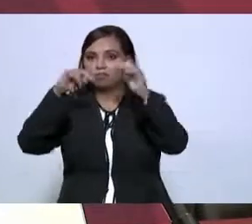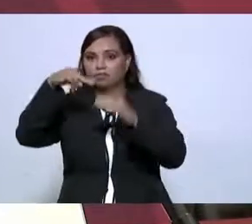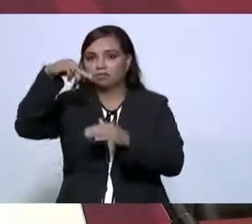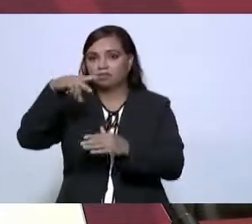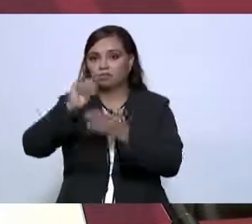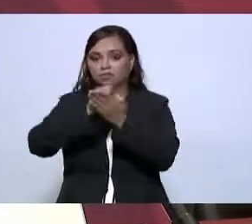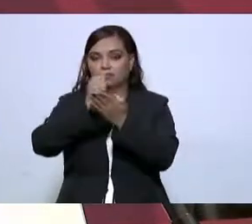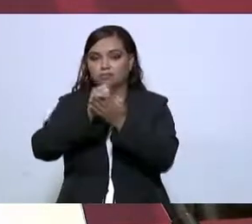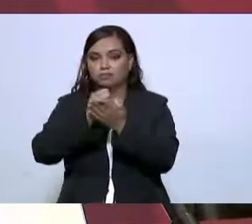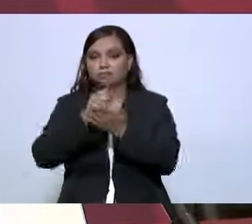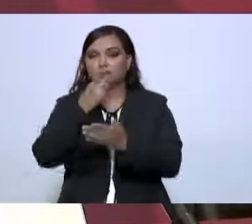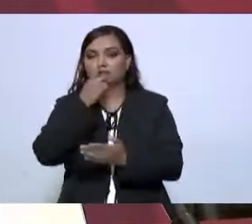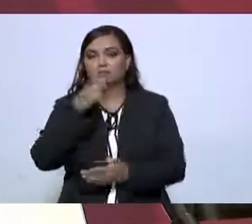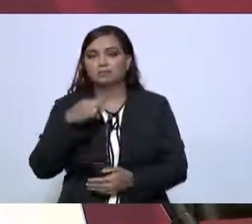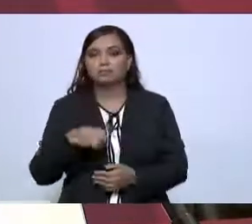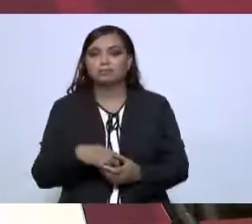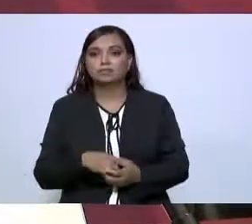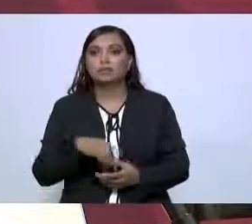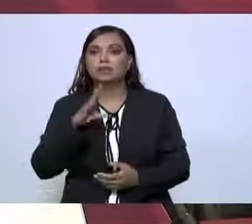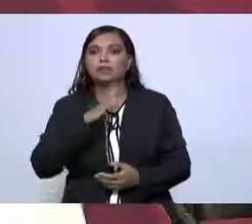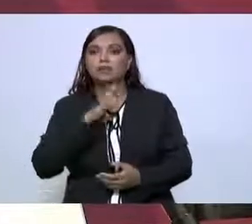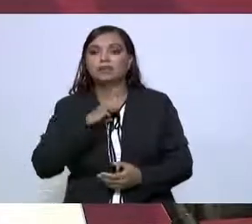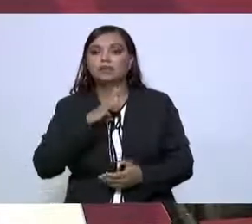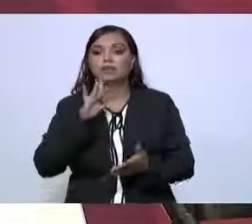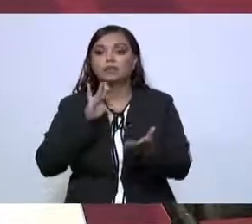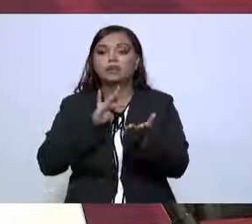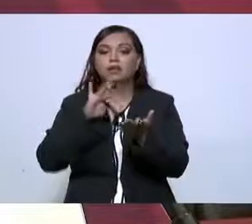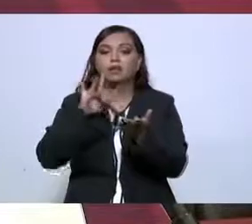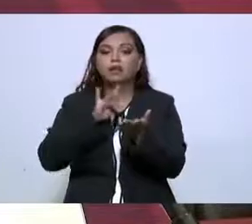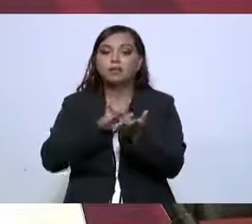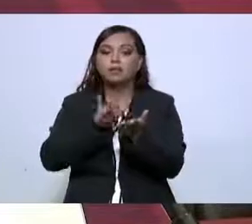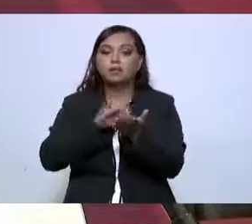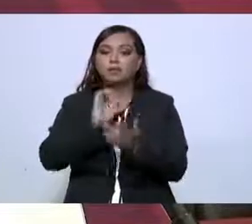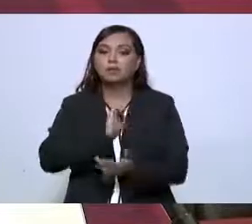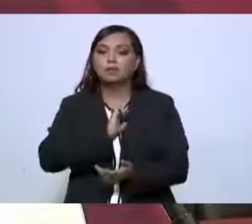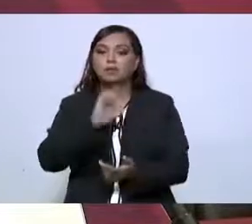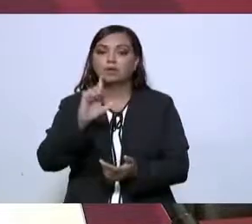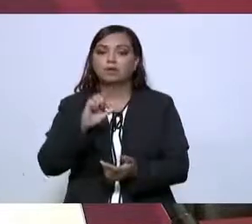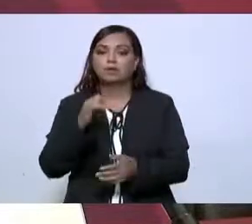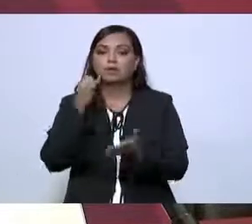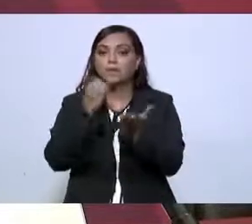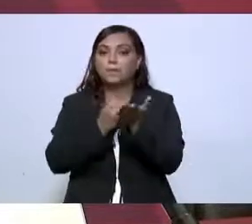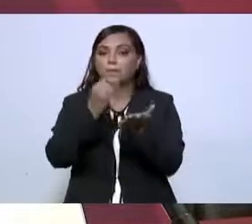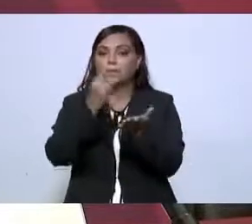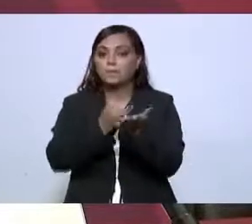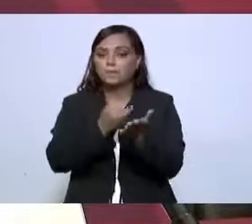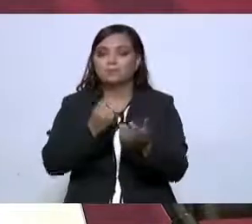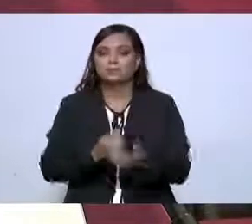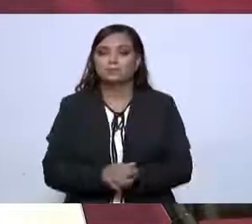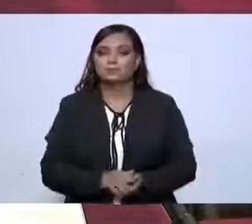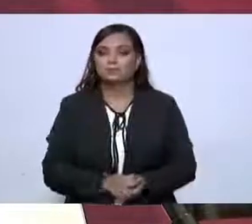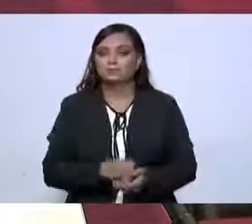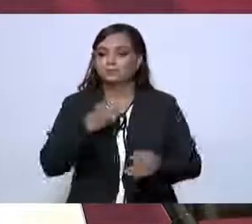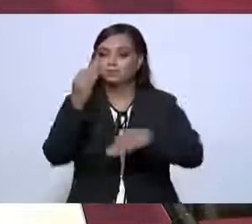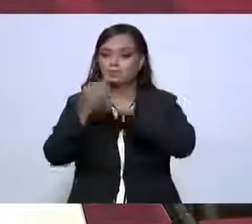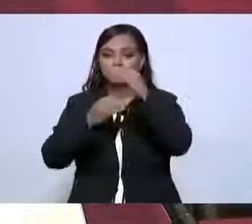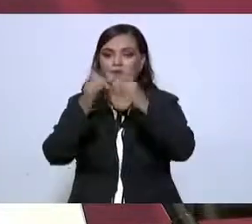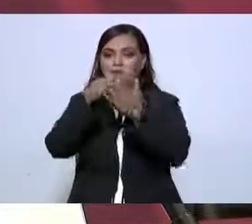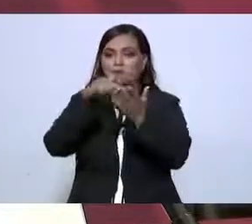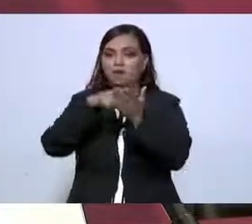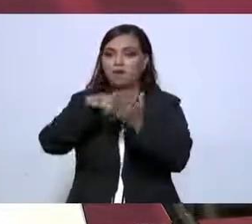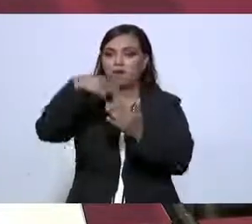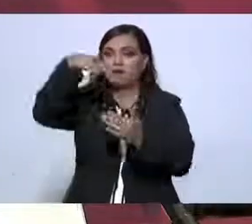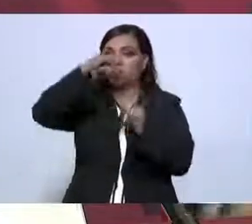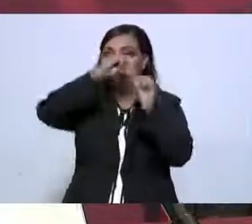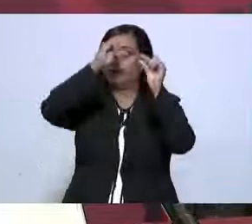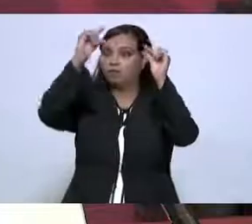que hay un apoyo especial en impuestos en toda la zona fronteriza.